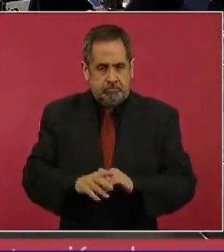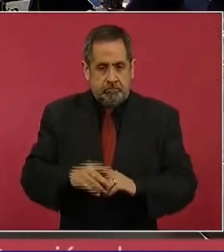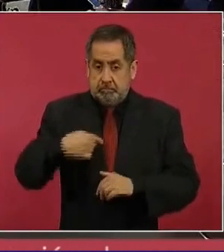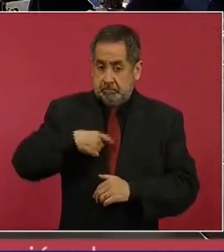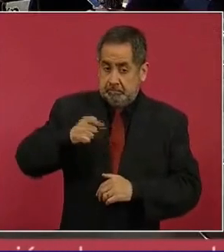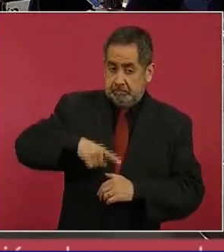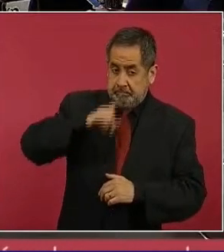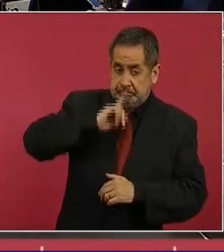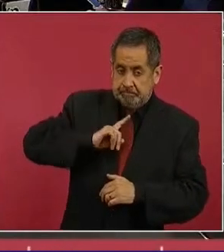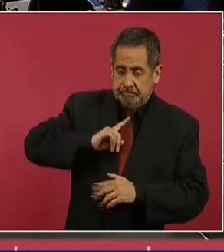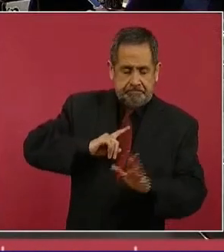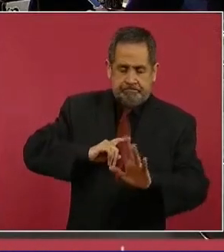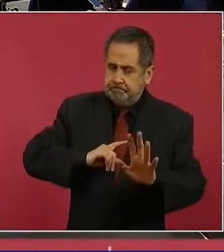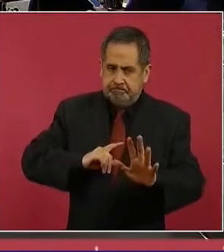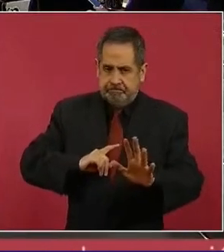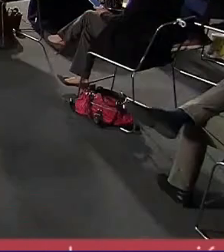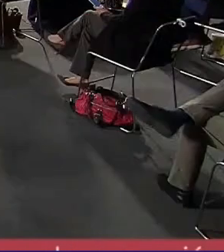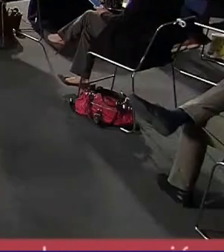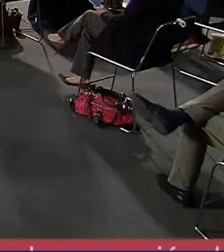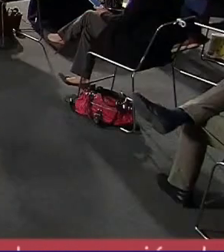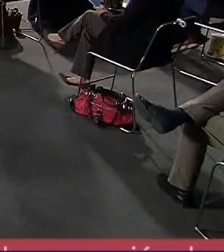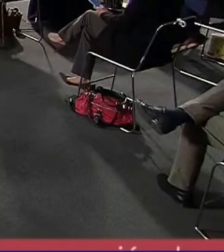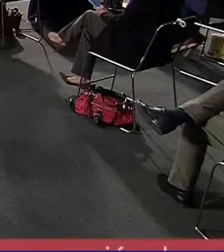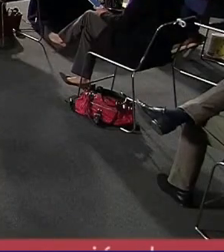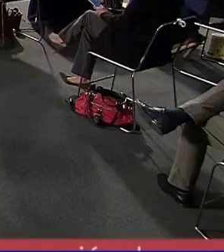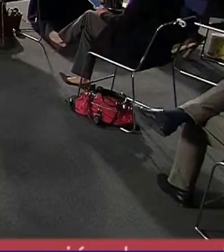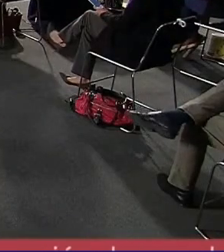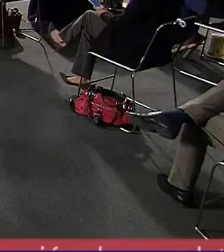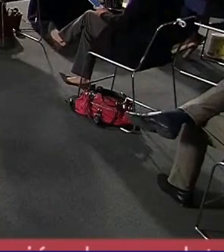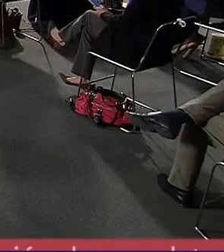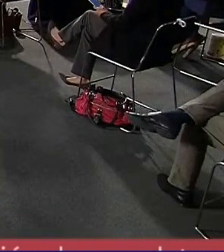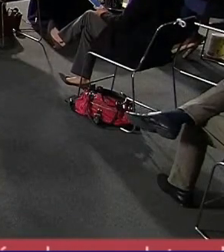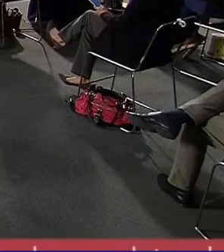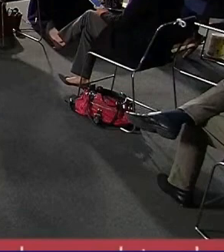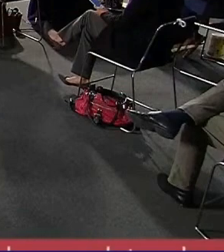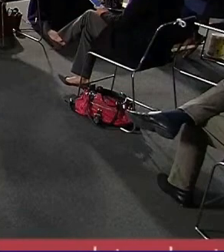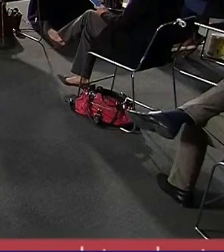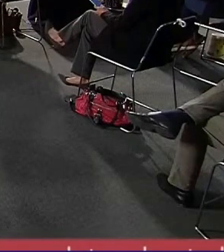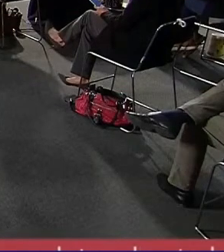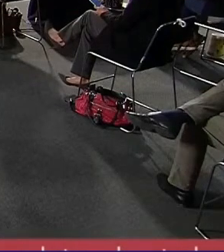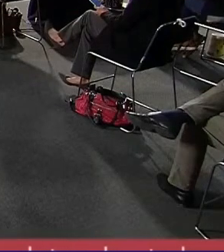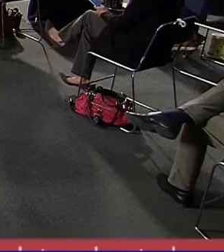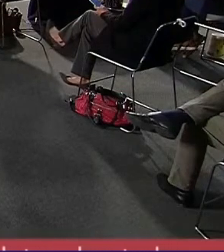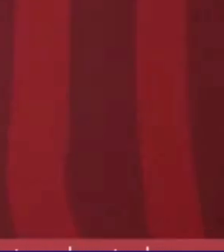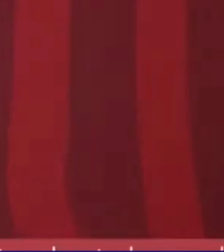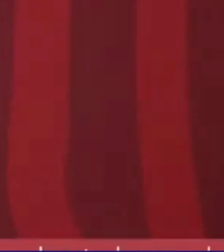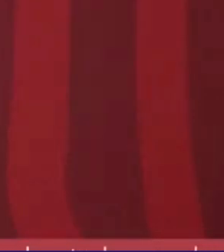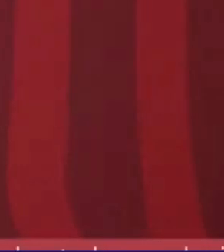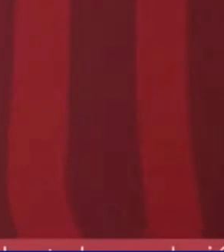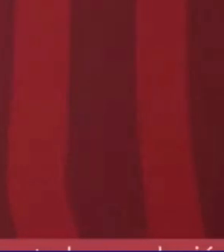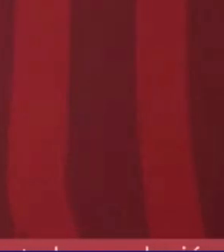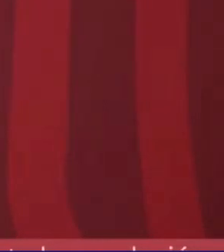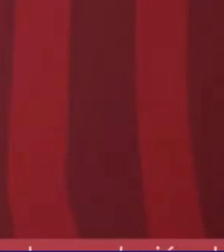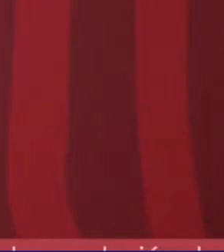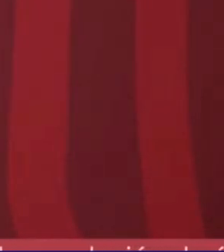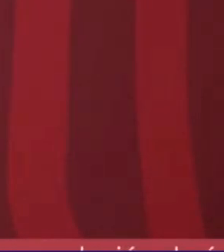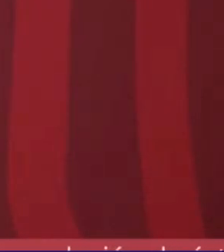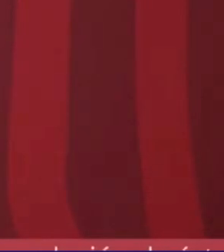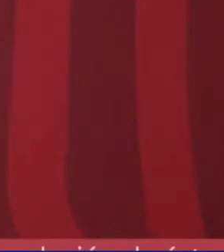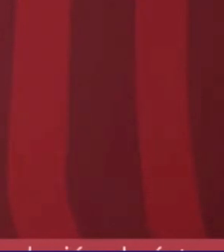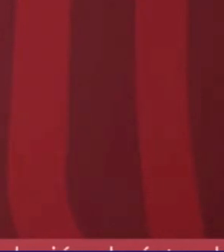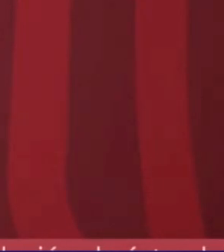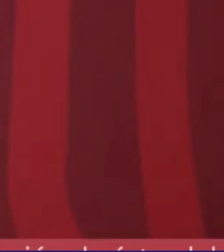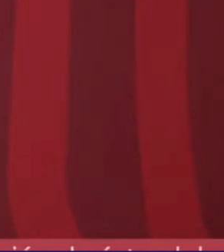mentirosos. Y eso no, de ninguna manera.